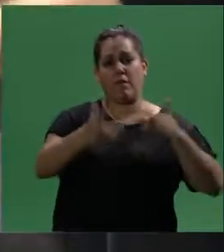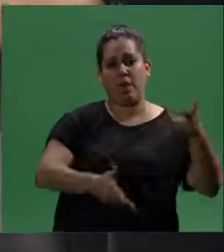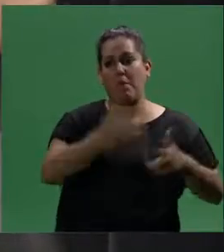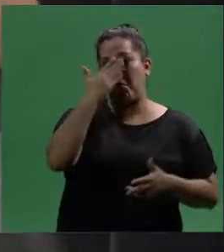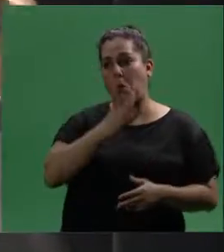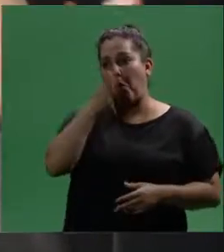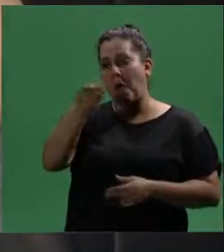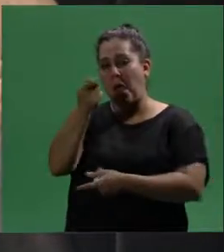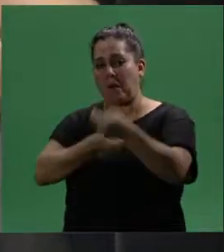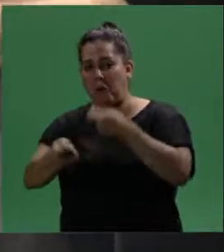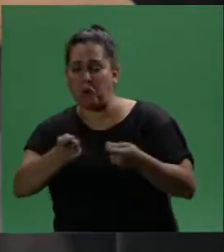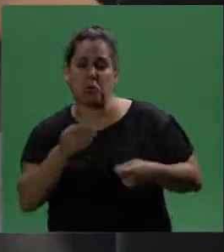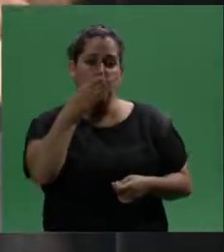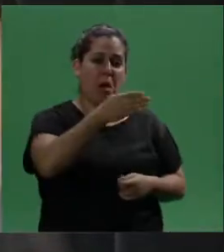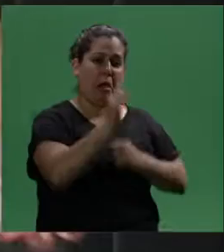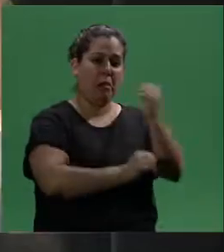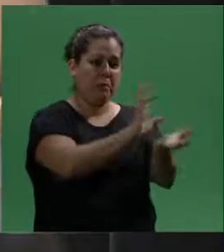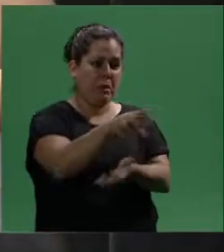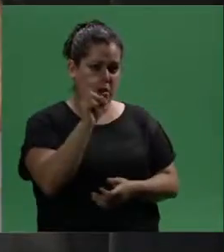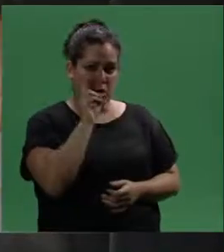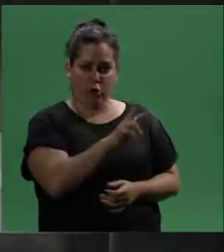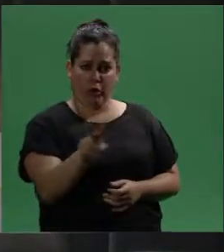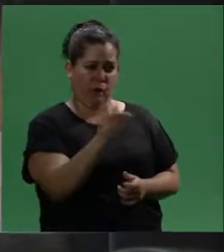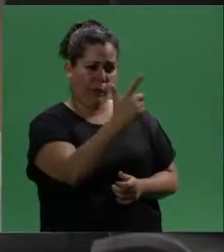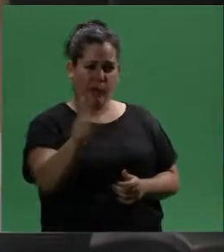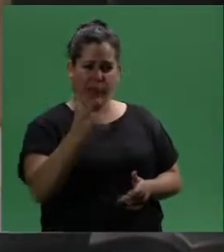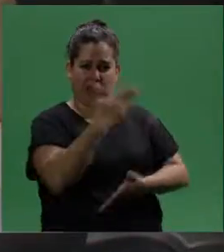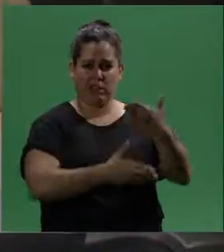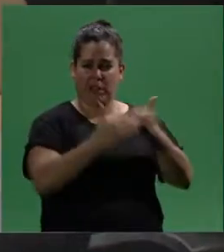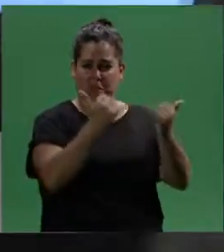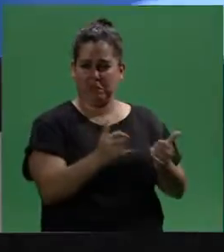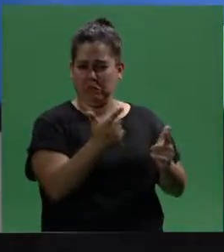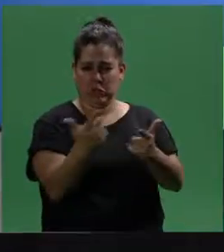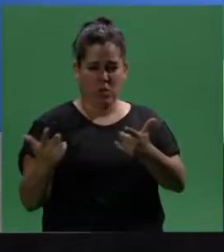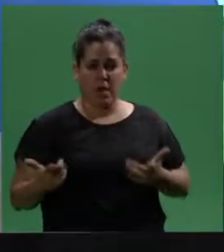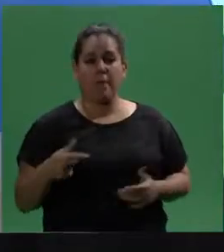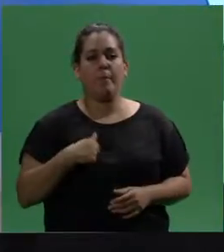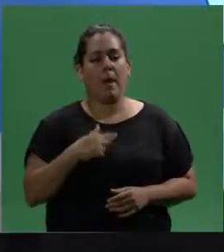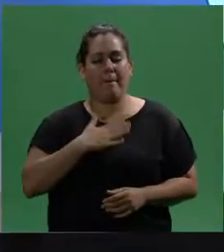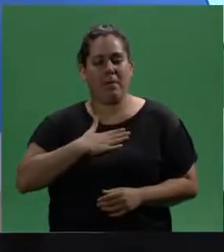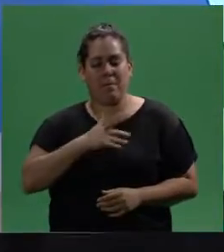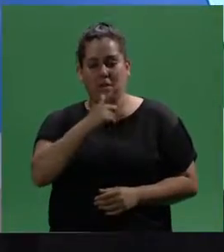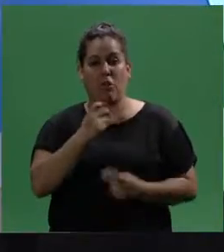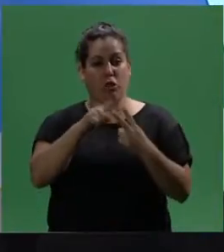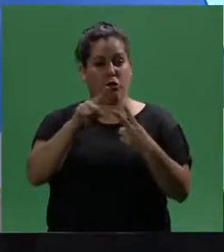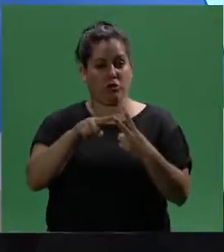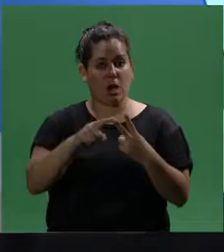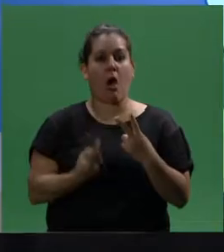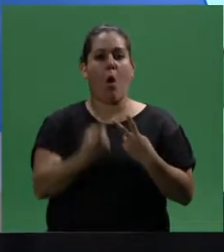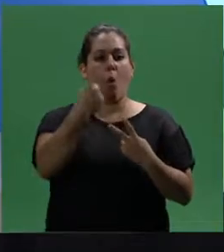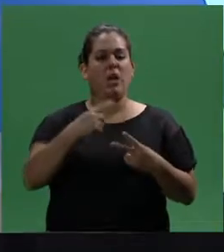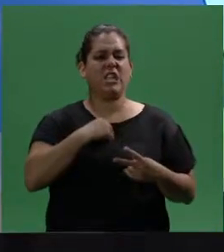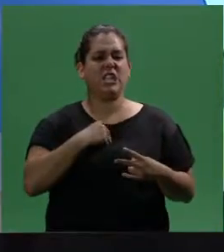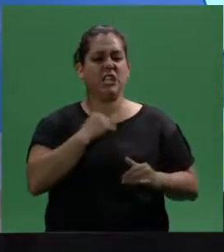después vos vas a los negocios, a las empresas... A mí me parece que tiene que ver con dos cuestiones. Una